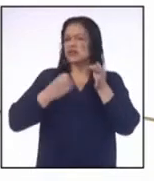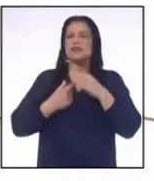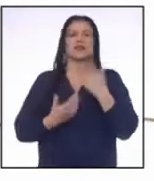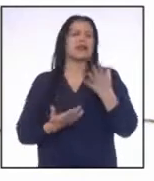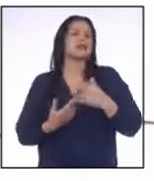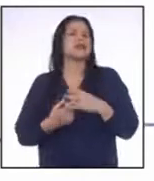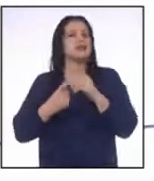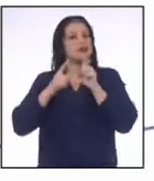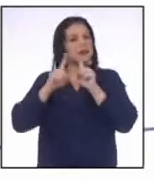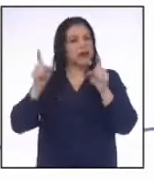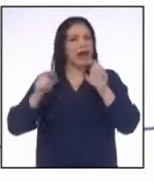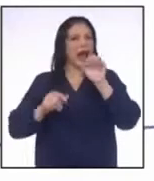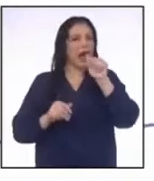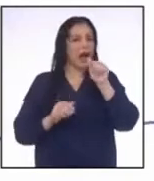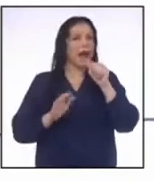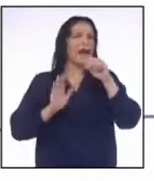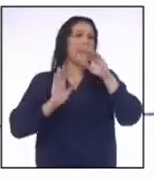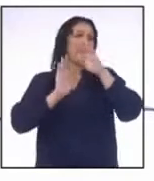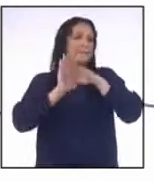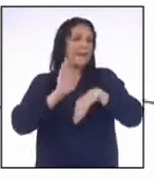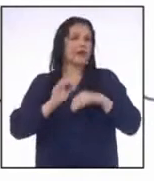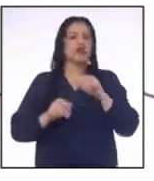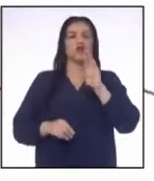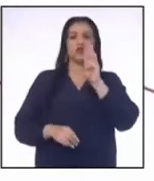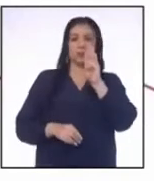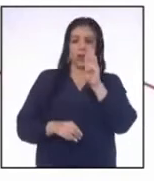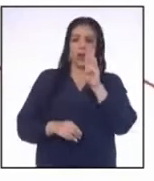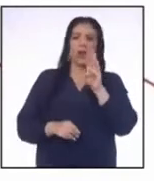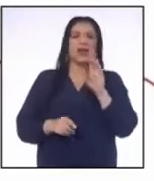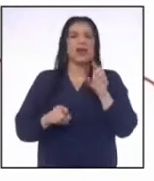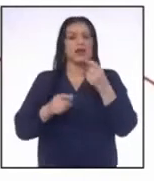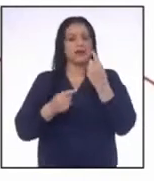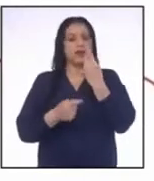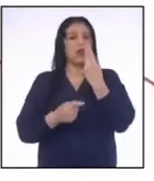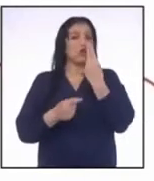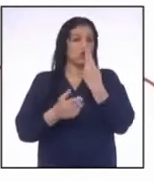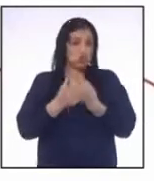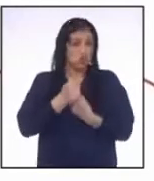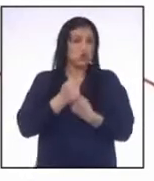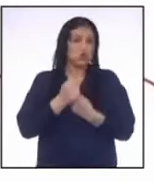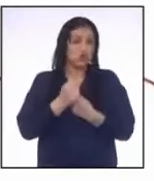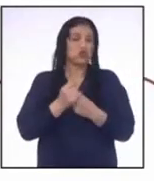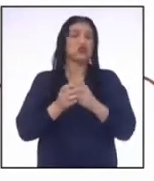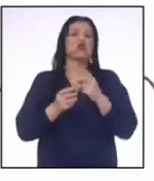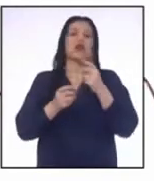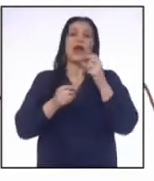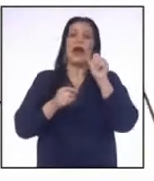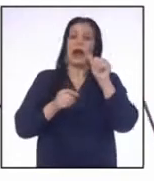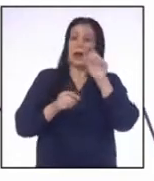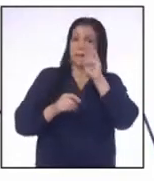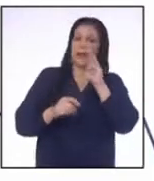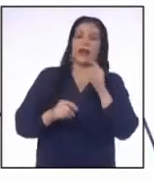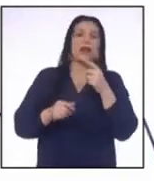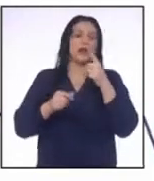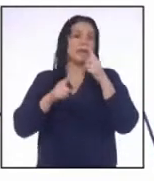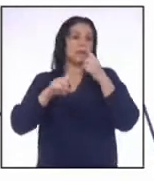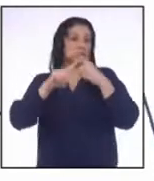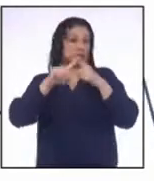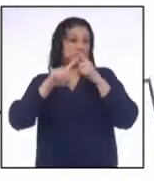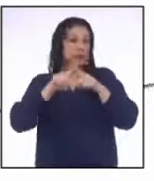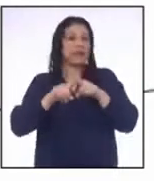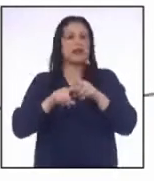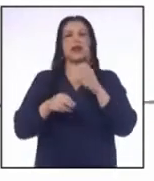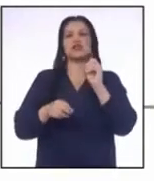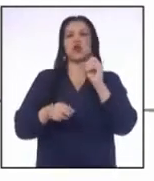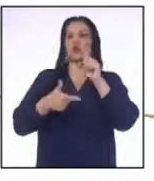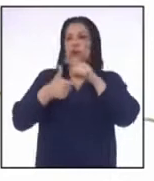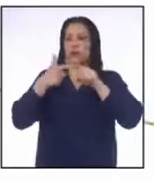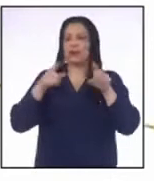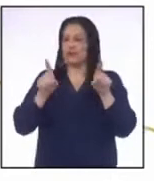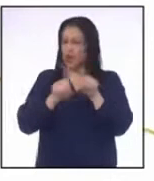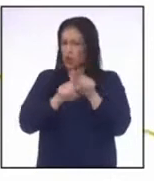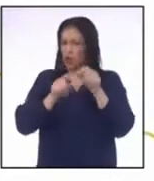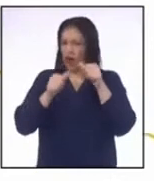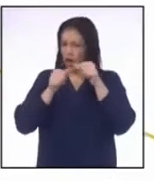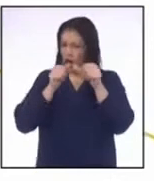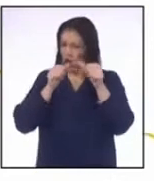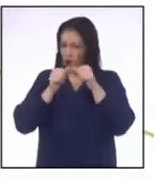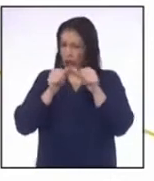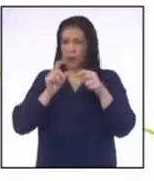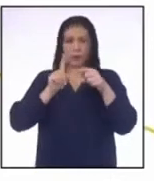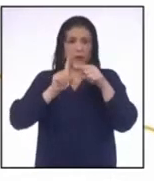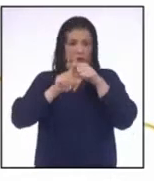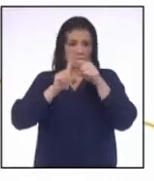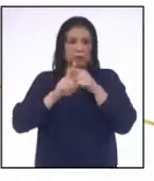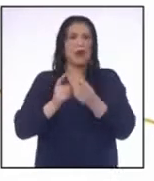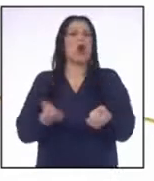desigualdad A es menor que B Y si a ambos miembros de la inequación le multiplicas o divides una misma cantidad positiva Se